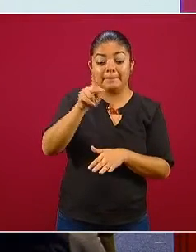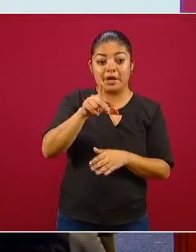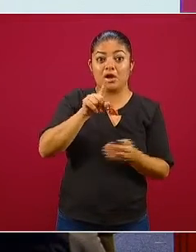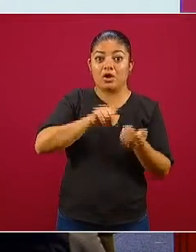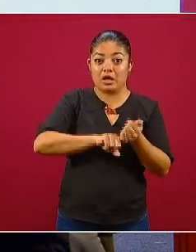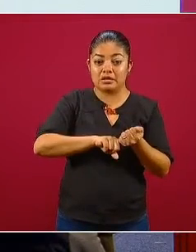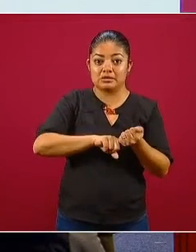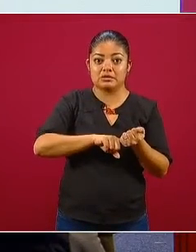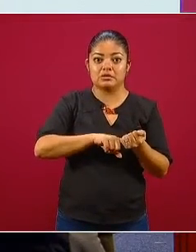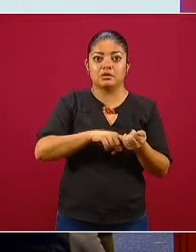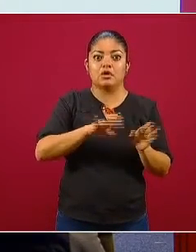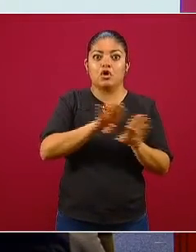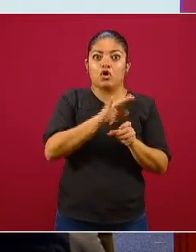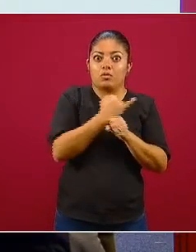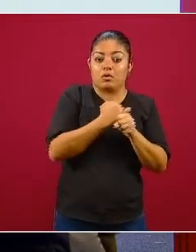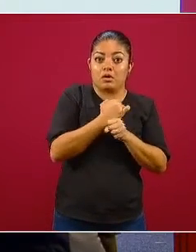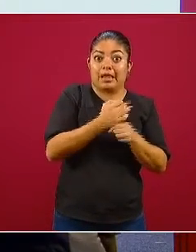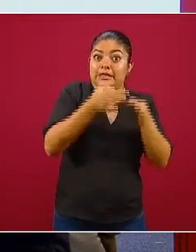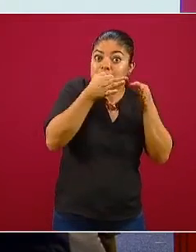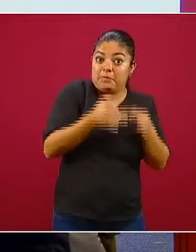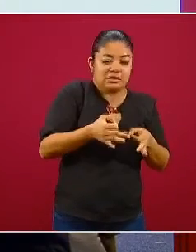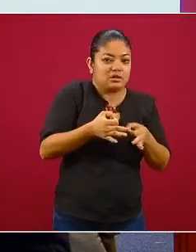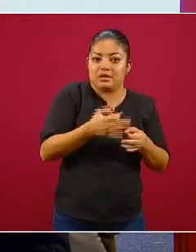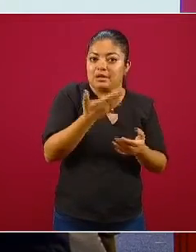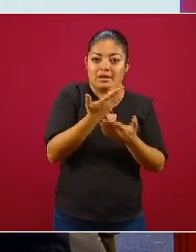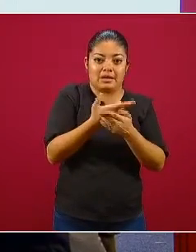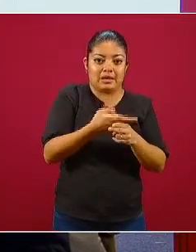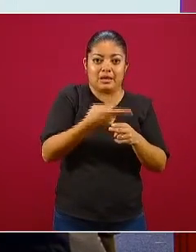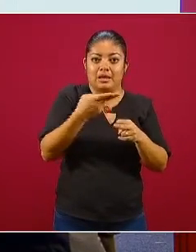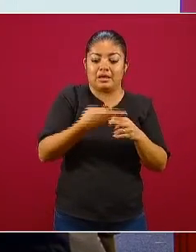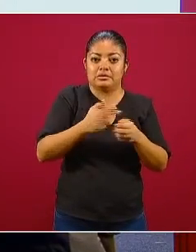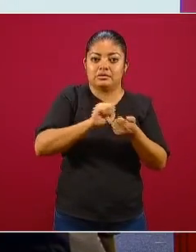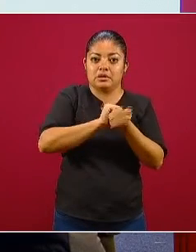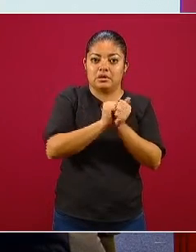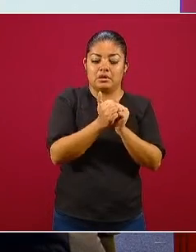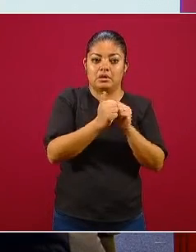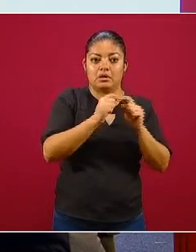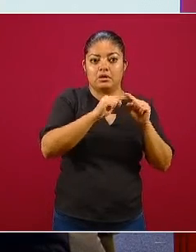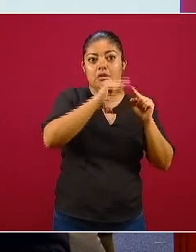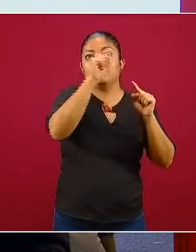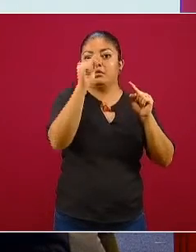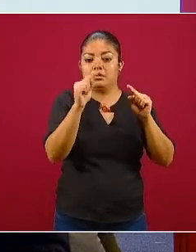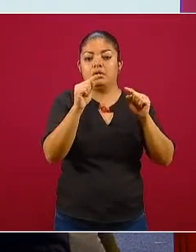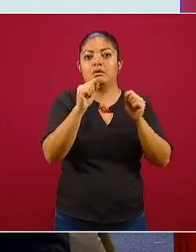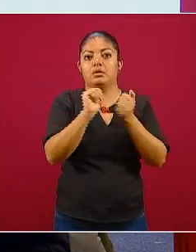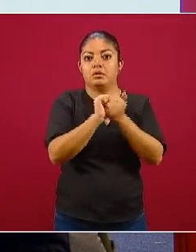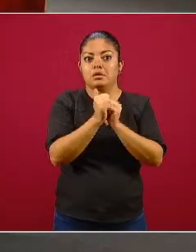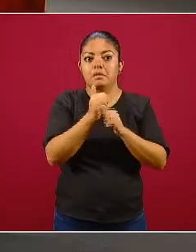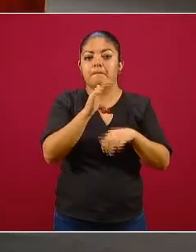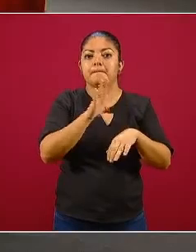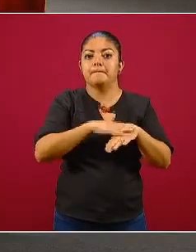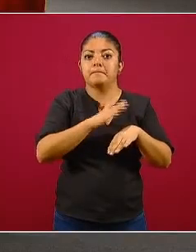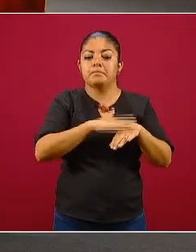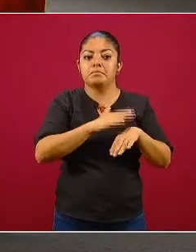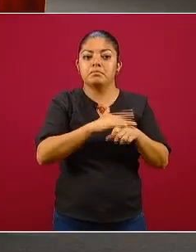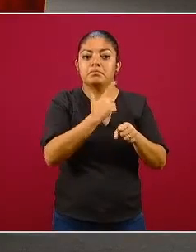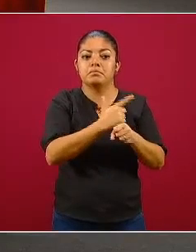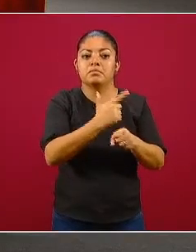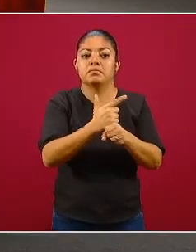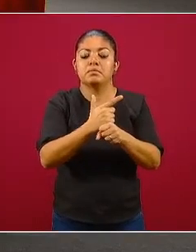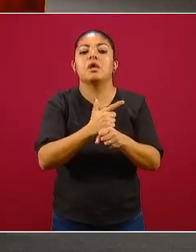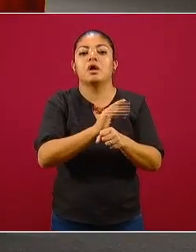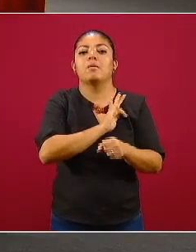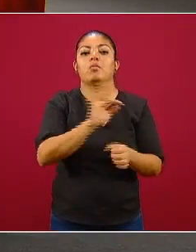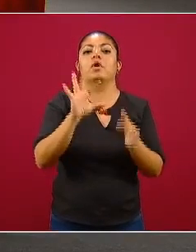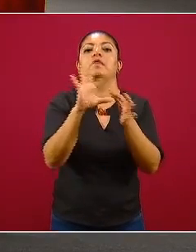interpretación siempre preferimos esperar a que las curvas se vayan desplazando, conforme se presentan más casos, para dar una interpretación,